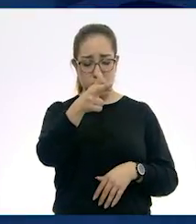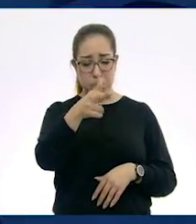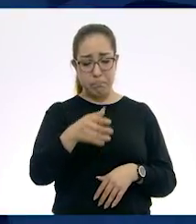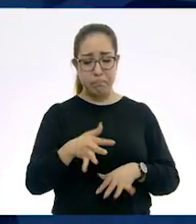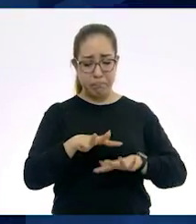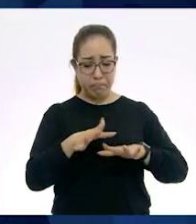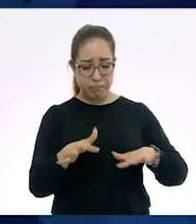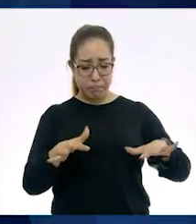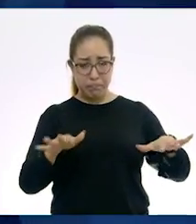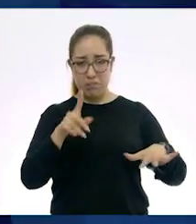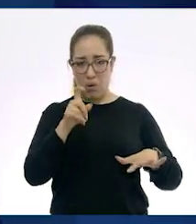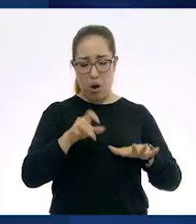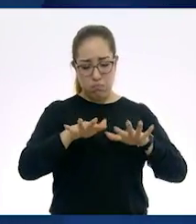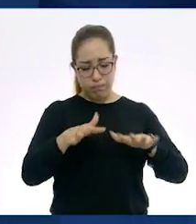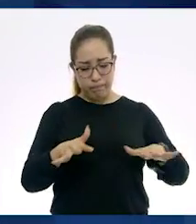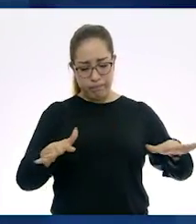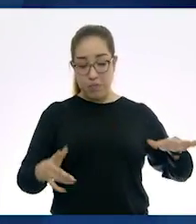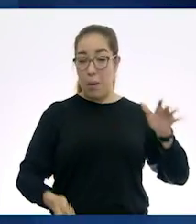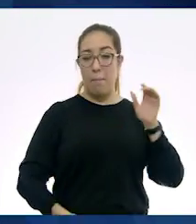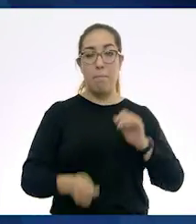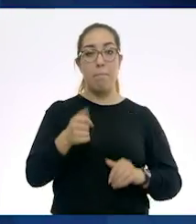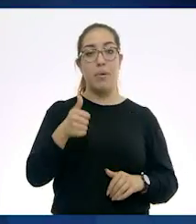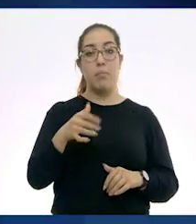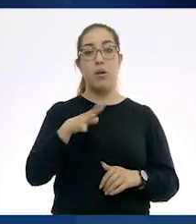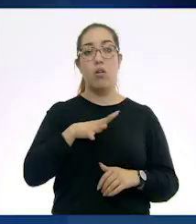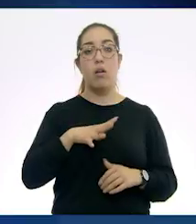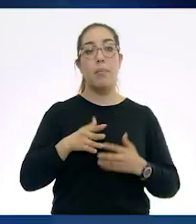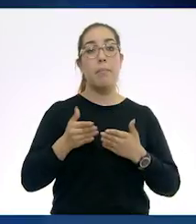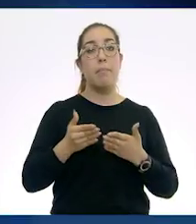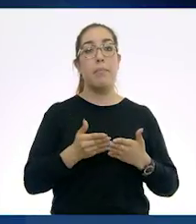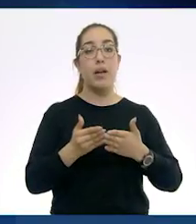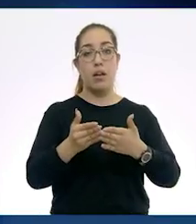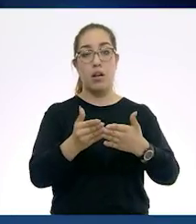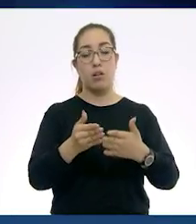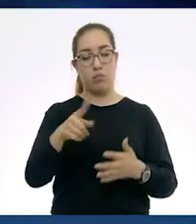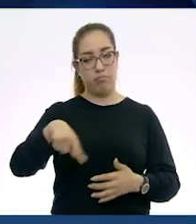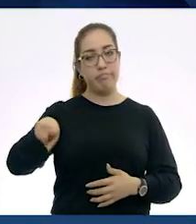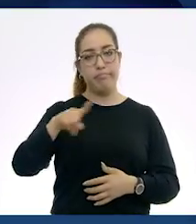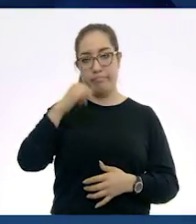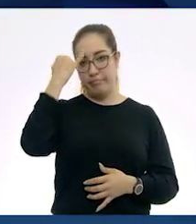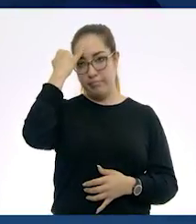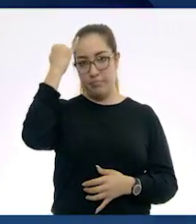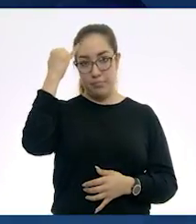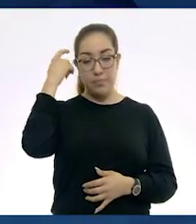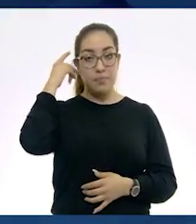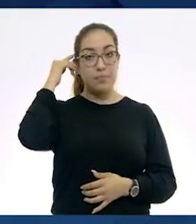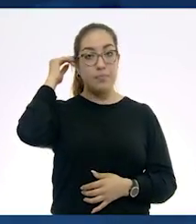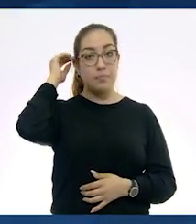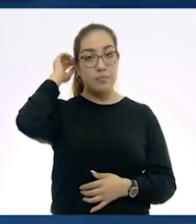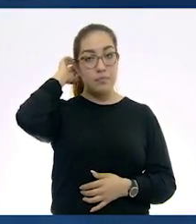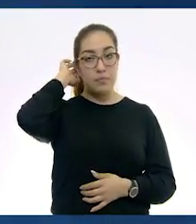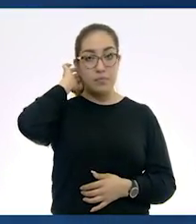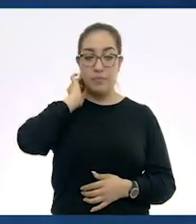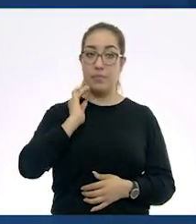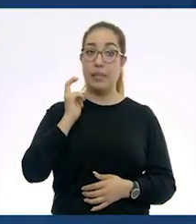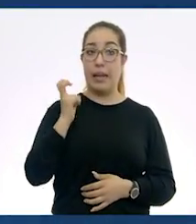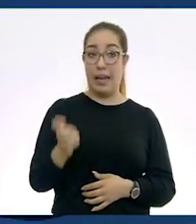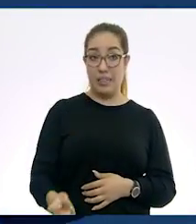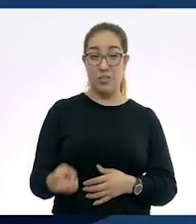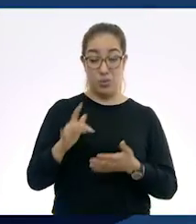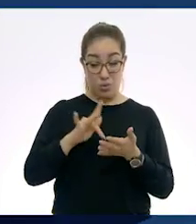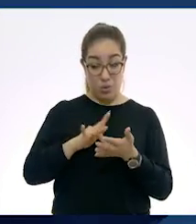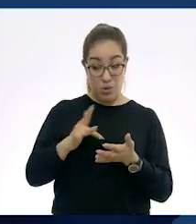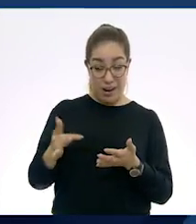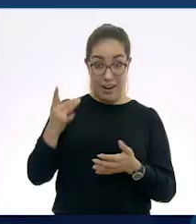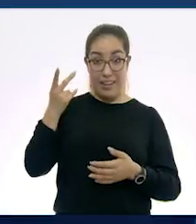lo que fabricaron fueron los primeros barcos de los que tenemos conocimiento. Y gracias a ello, ellos pudieron desarrollar y